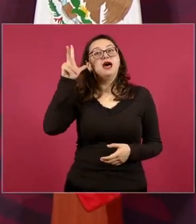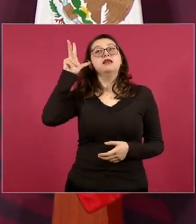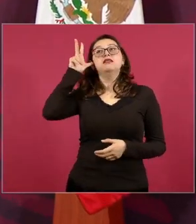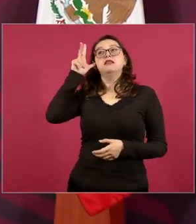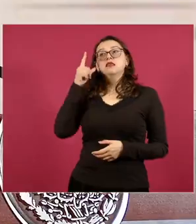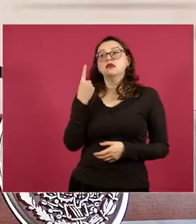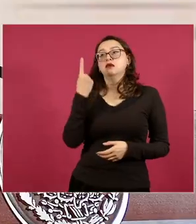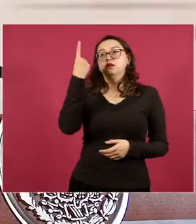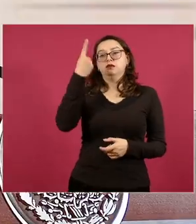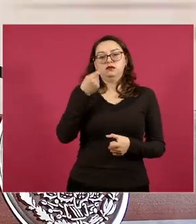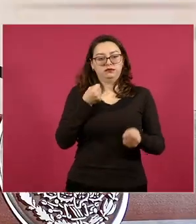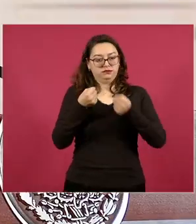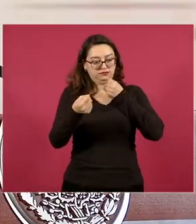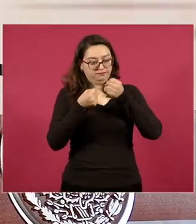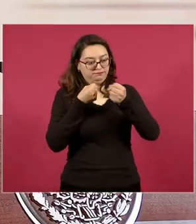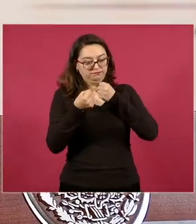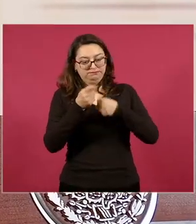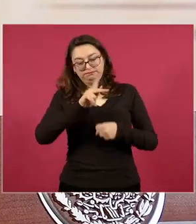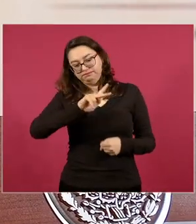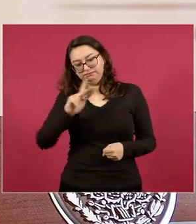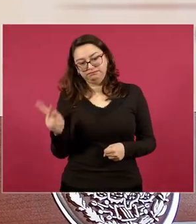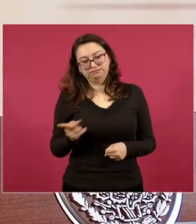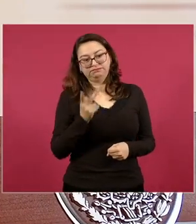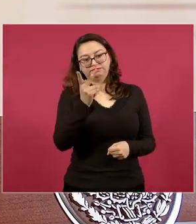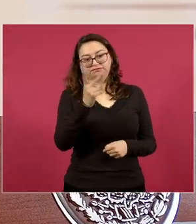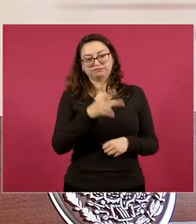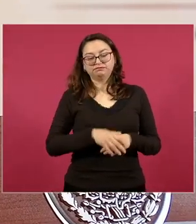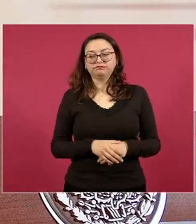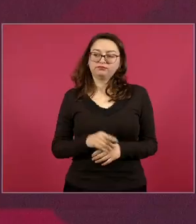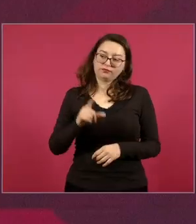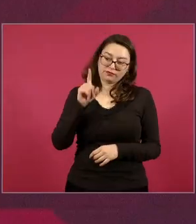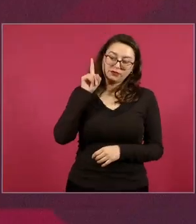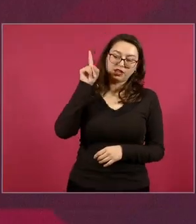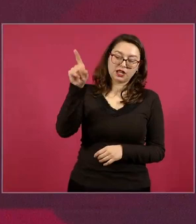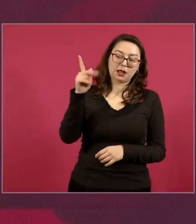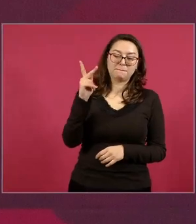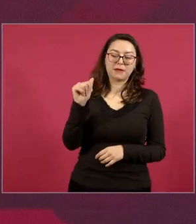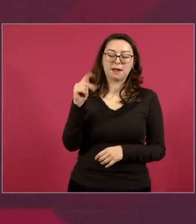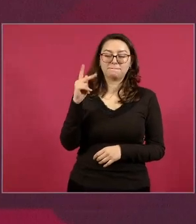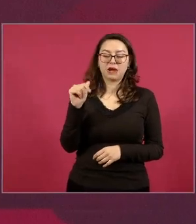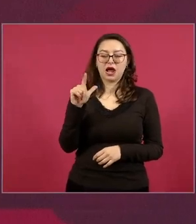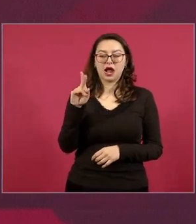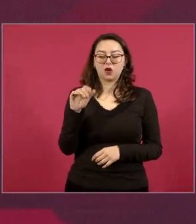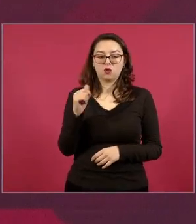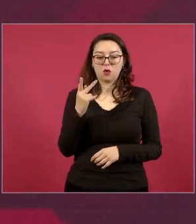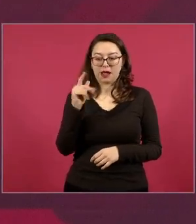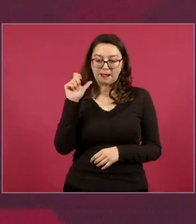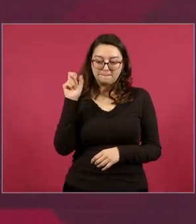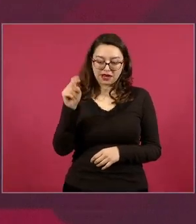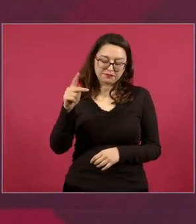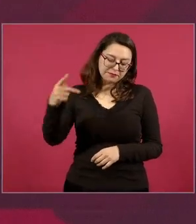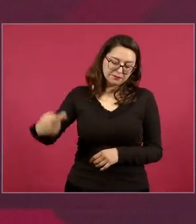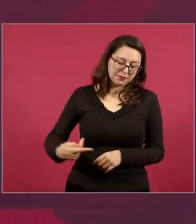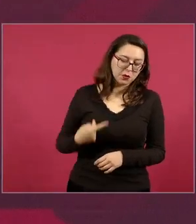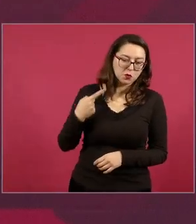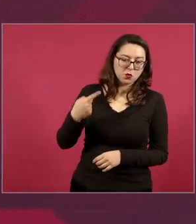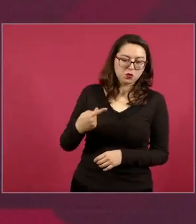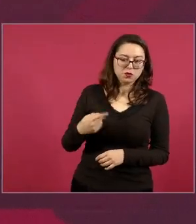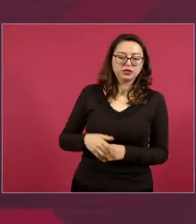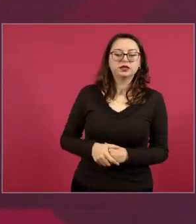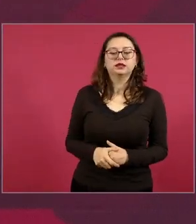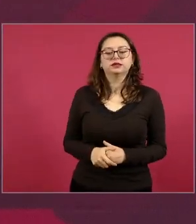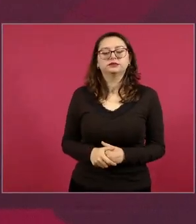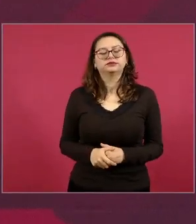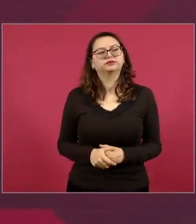de esos muy buenos periodistas de la cuenca de Papaloapa me decía vamos a